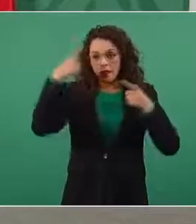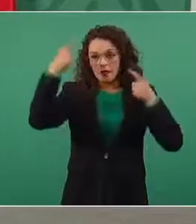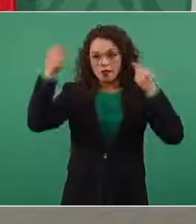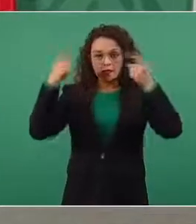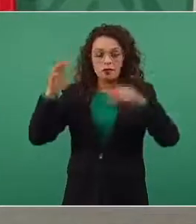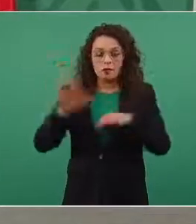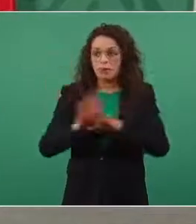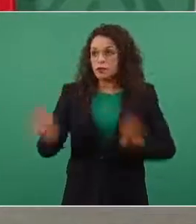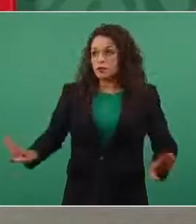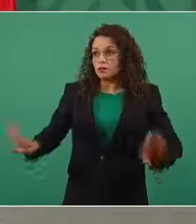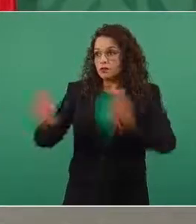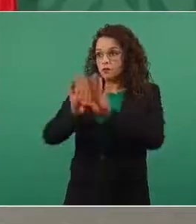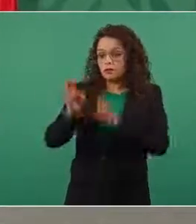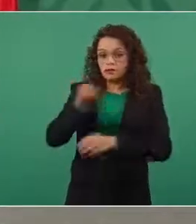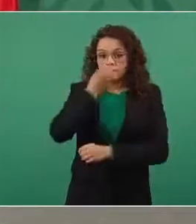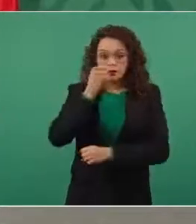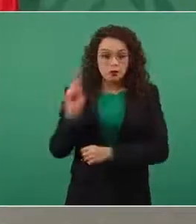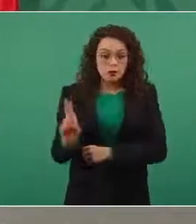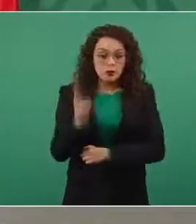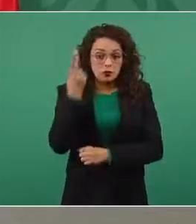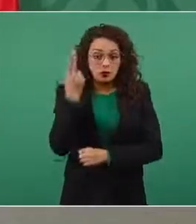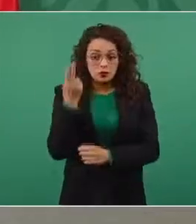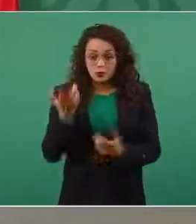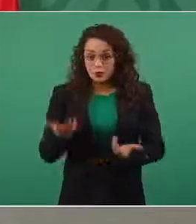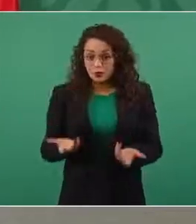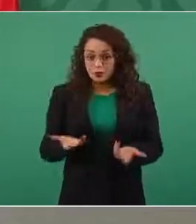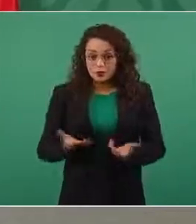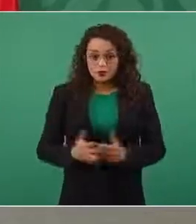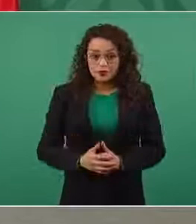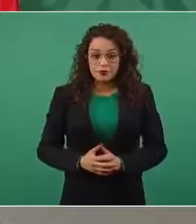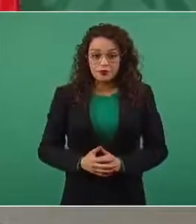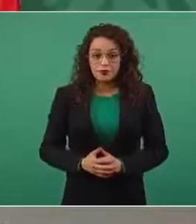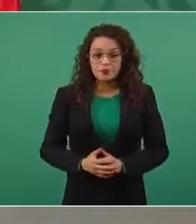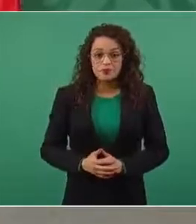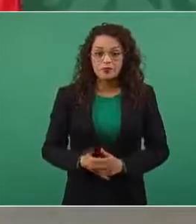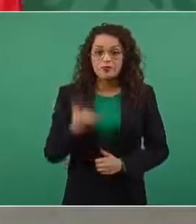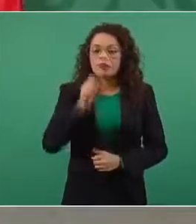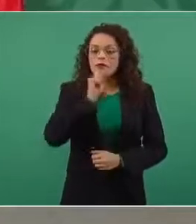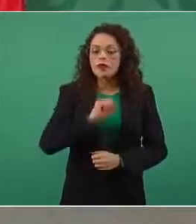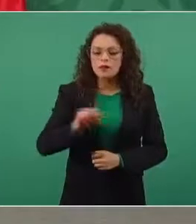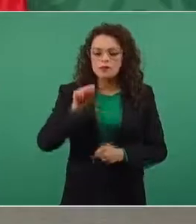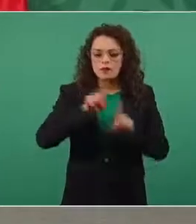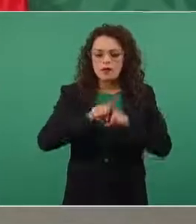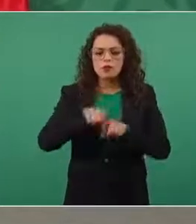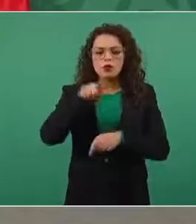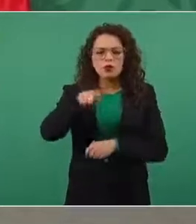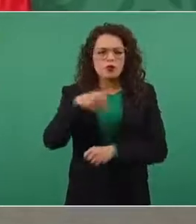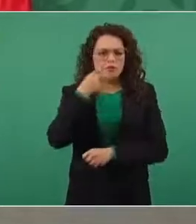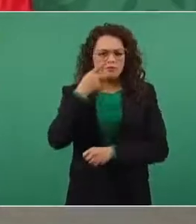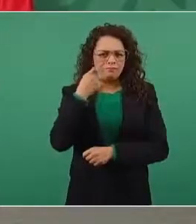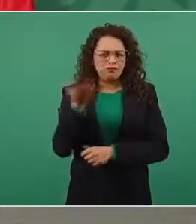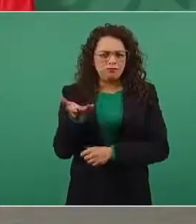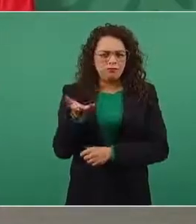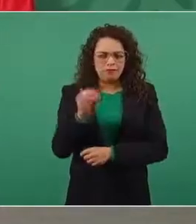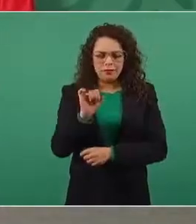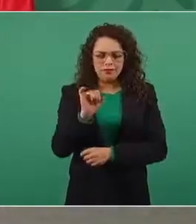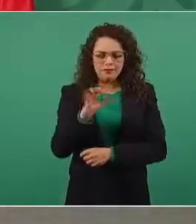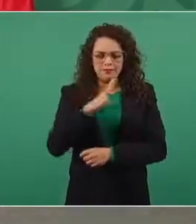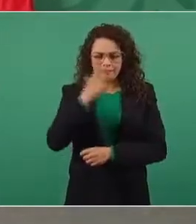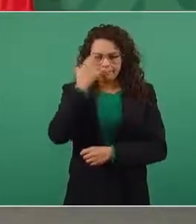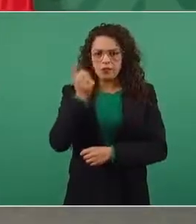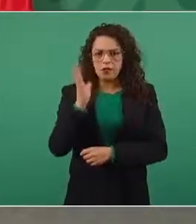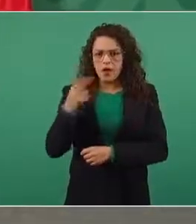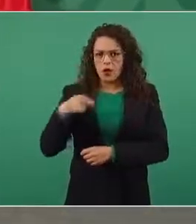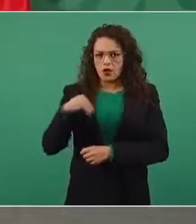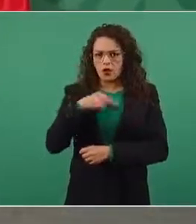universidades y también lo que tú estás planteando. Ya lo estamos viendo y